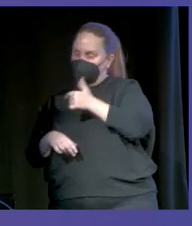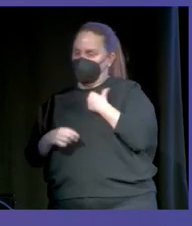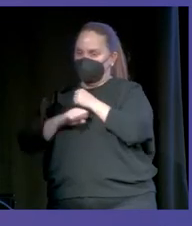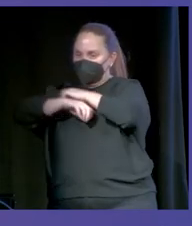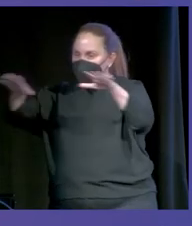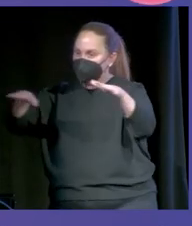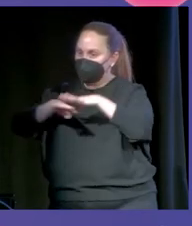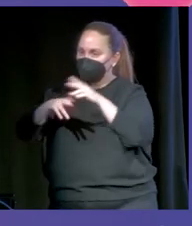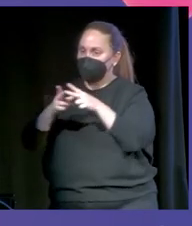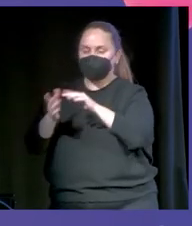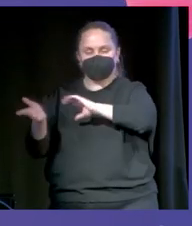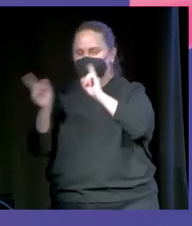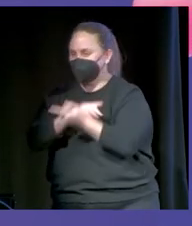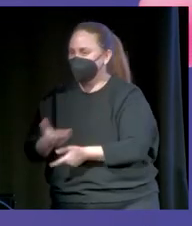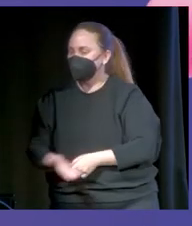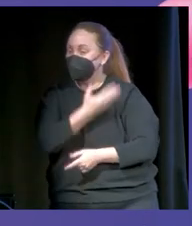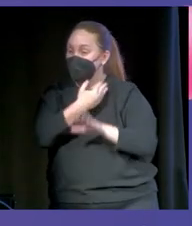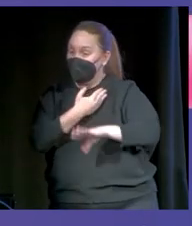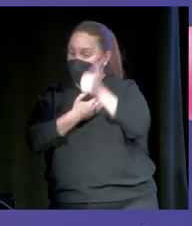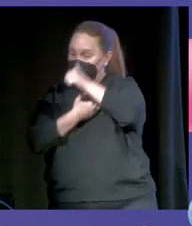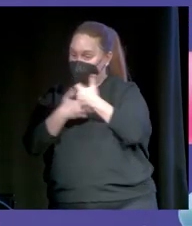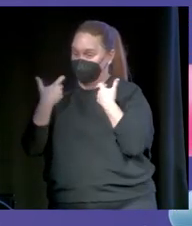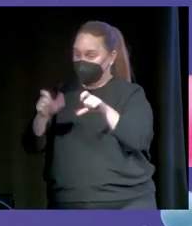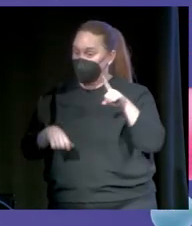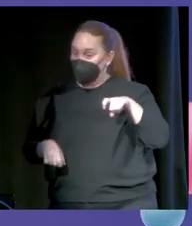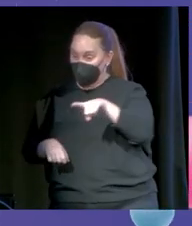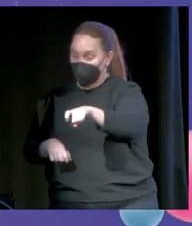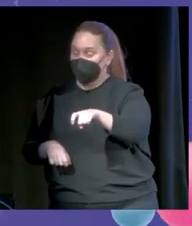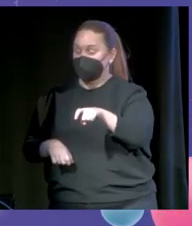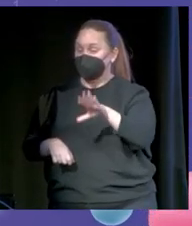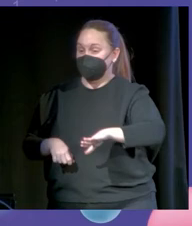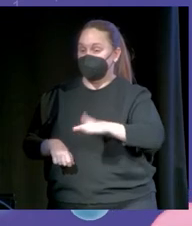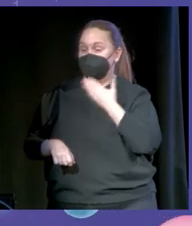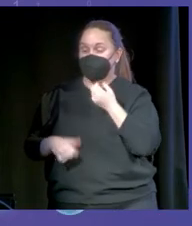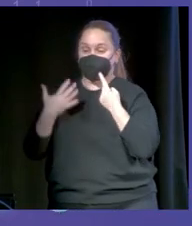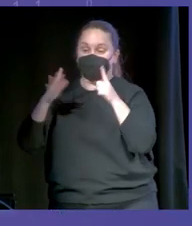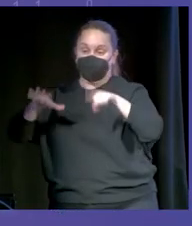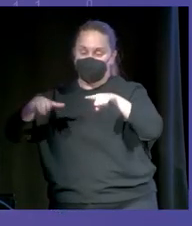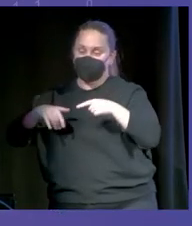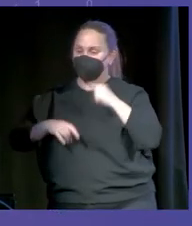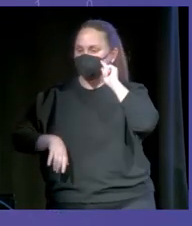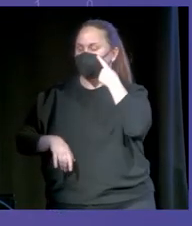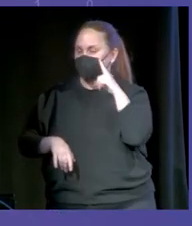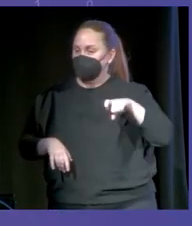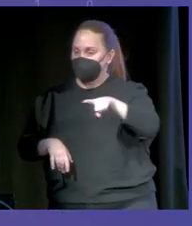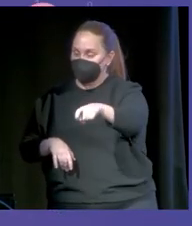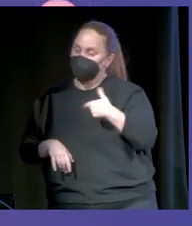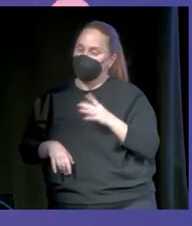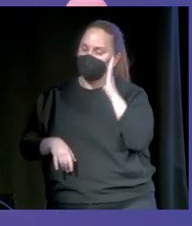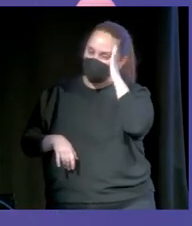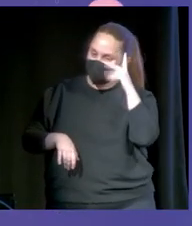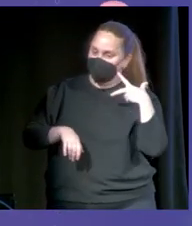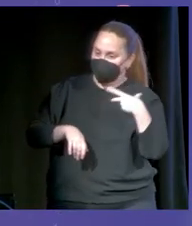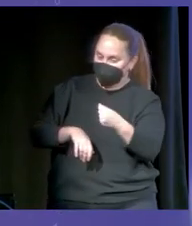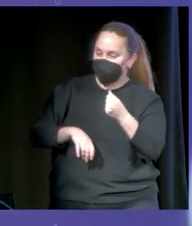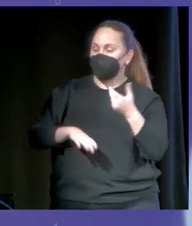Pues todo lo contrario. Aquí tenéis la madre de un niño de oncología, un niño de seis meses al que diagnosticamos cáncer. Yo dormía el niño para hacerle la resonancia magnética el día